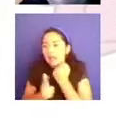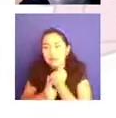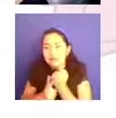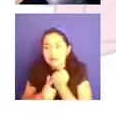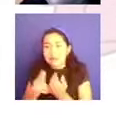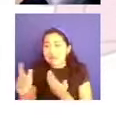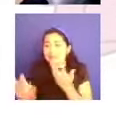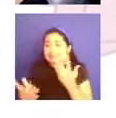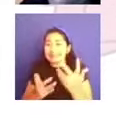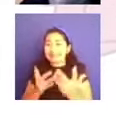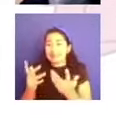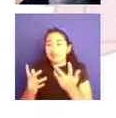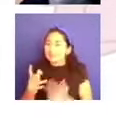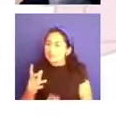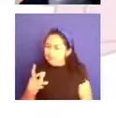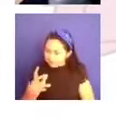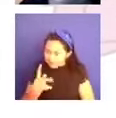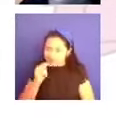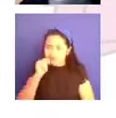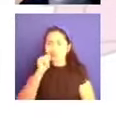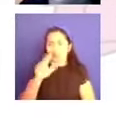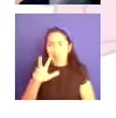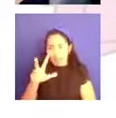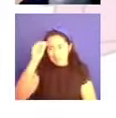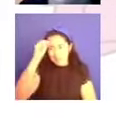un aprendizaje que tú puedes